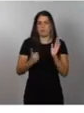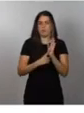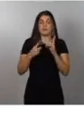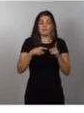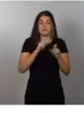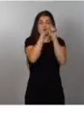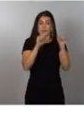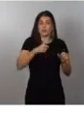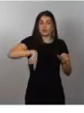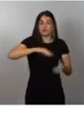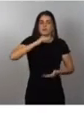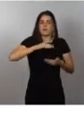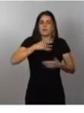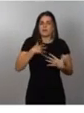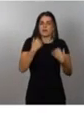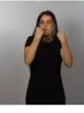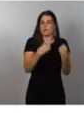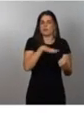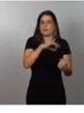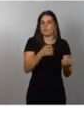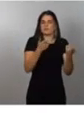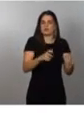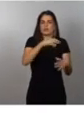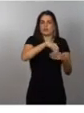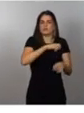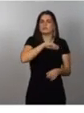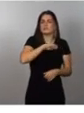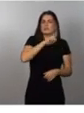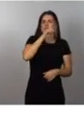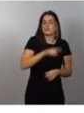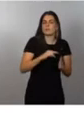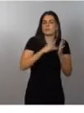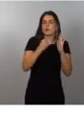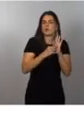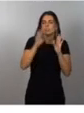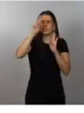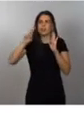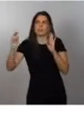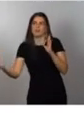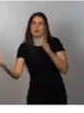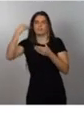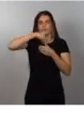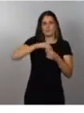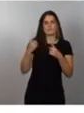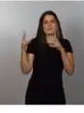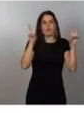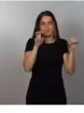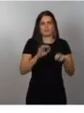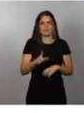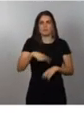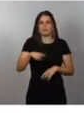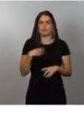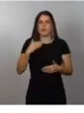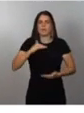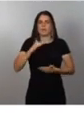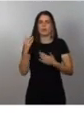capacidades del sector en España y atraer nuevos proyectos internacionales. Debemos de ser capaces de concretar,